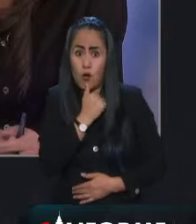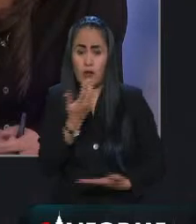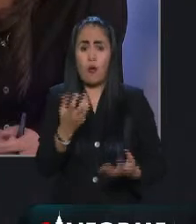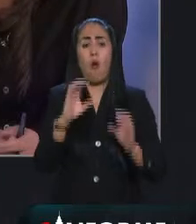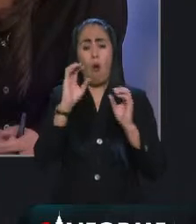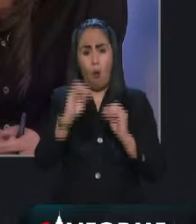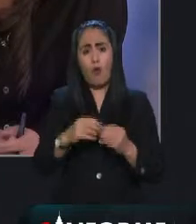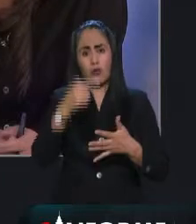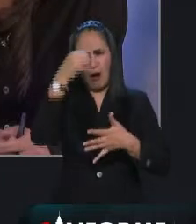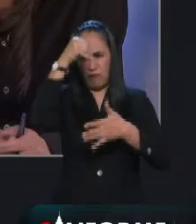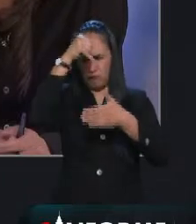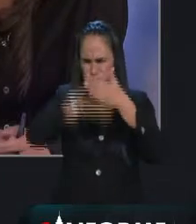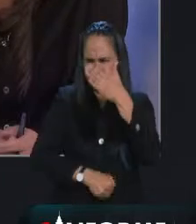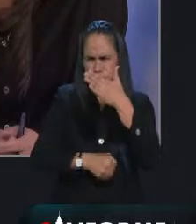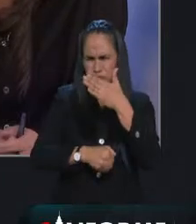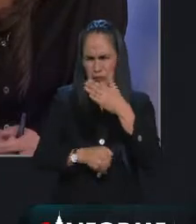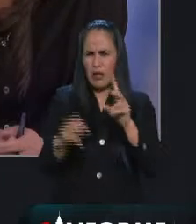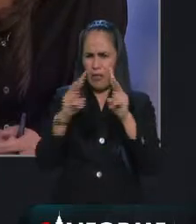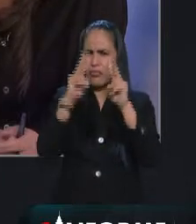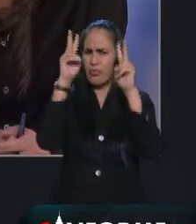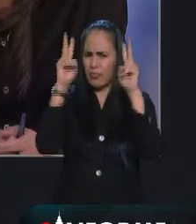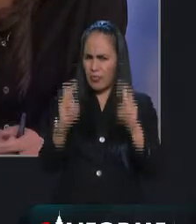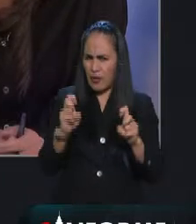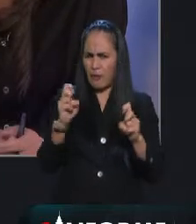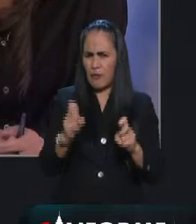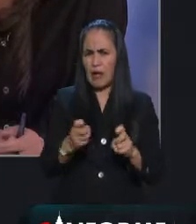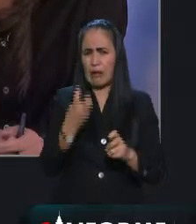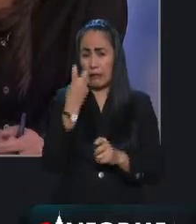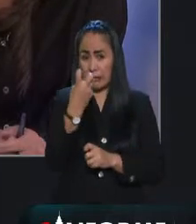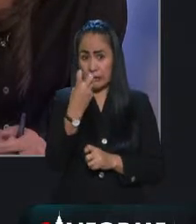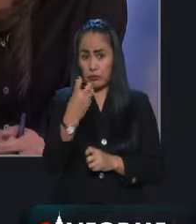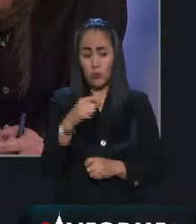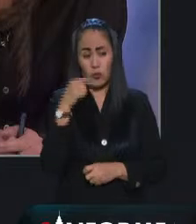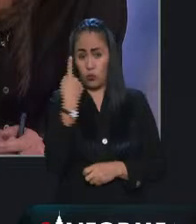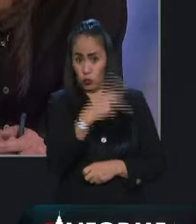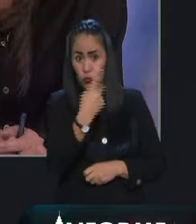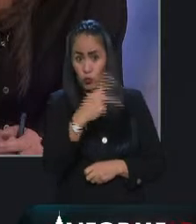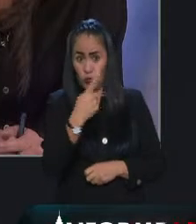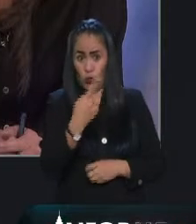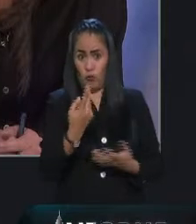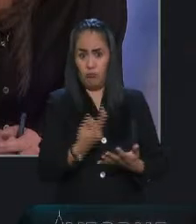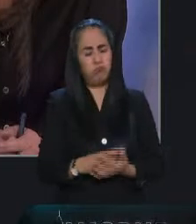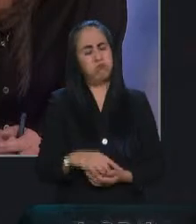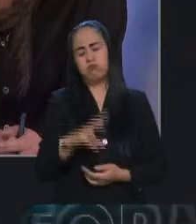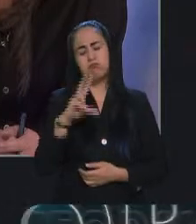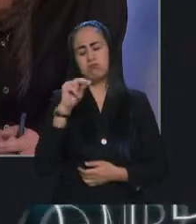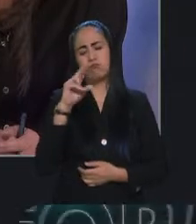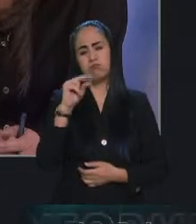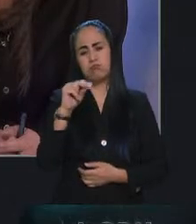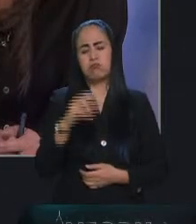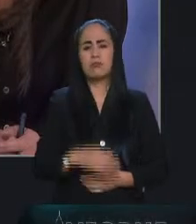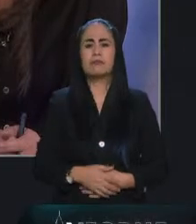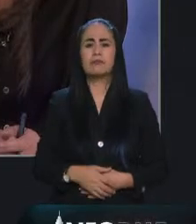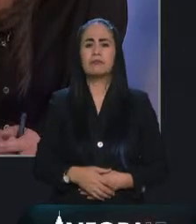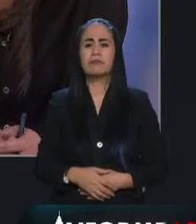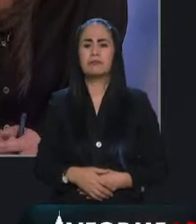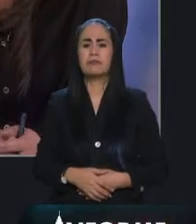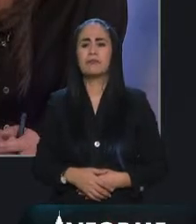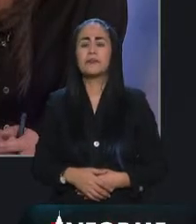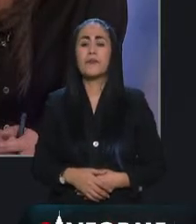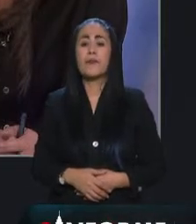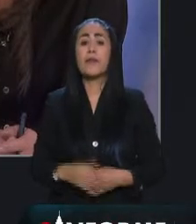conocimiento en el tema que nos atañe, en el caso en particular, y mucho menos tengo una posibilidad